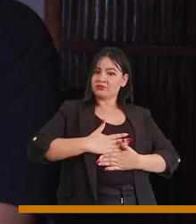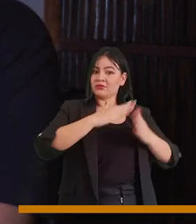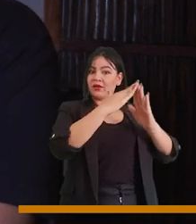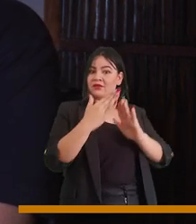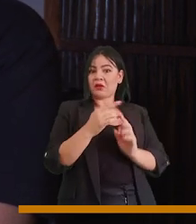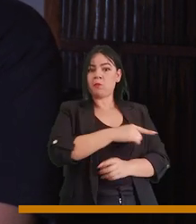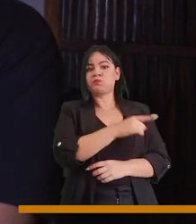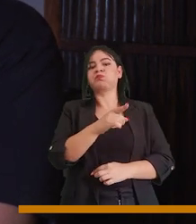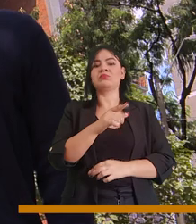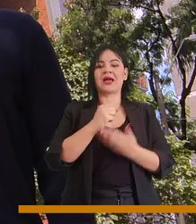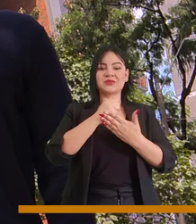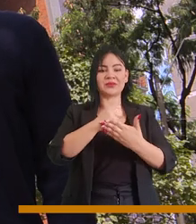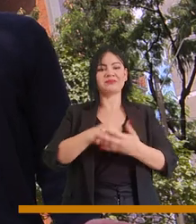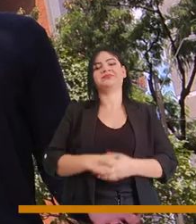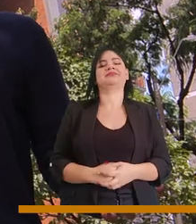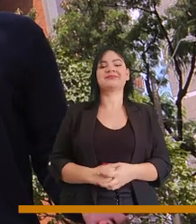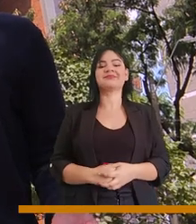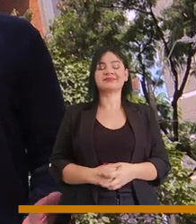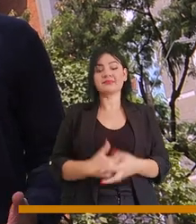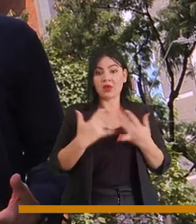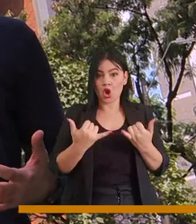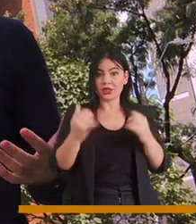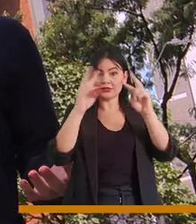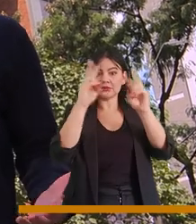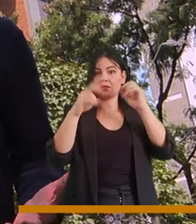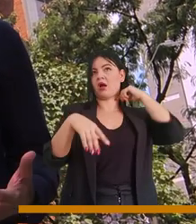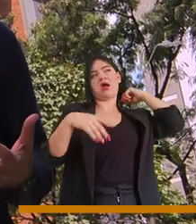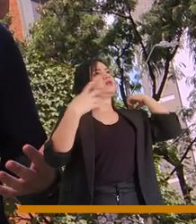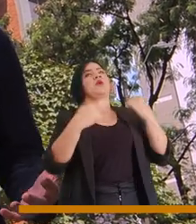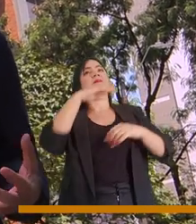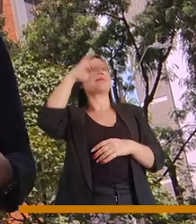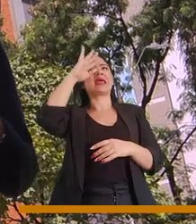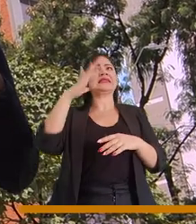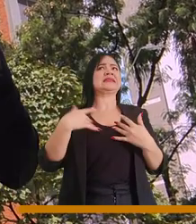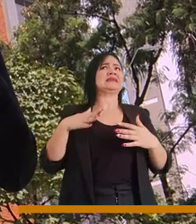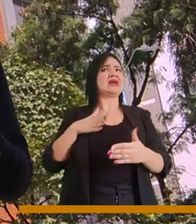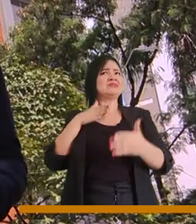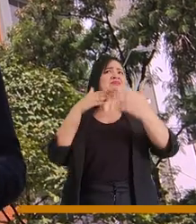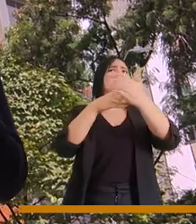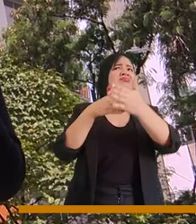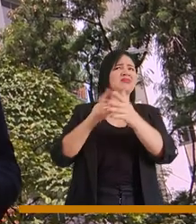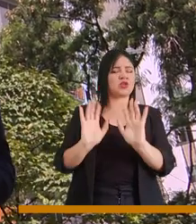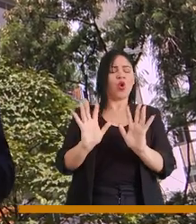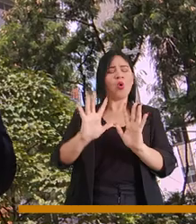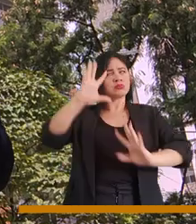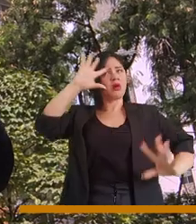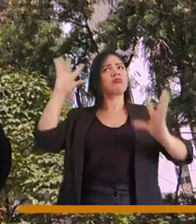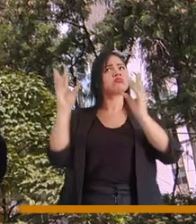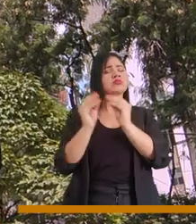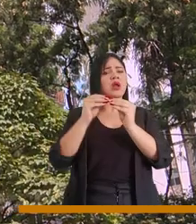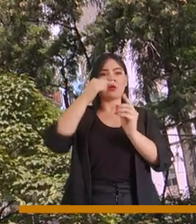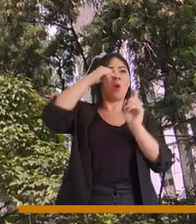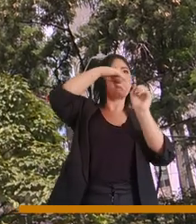convivencia de nuestra comunidad. El tema del turismo no lo podemos estigmatizar en Medellín. Nosotros estamos de acuerdo con el turismo y